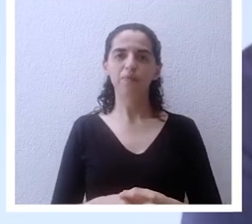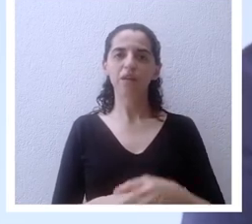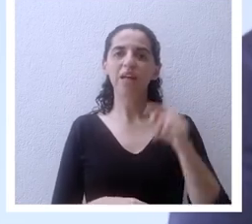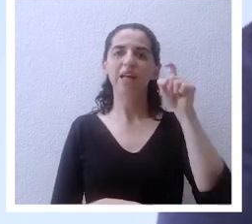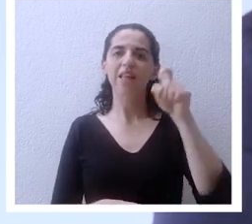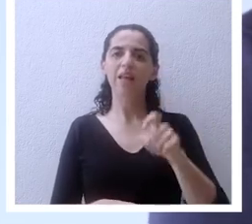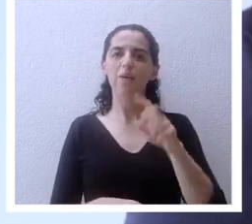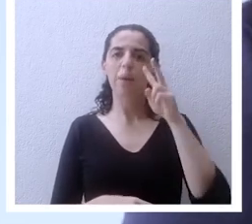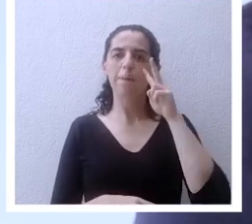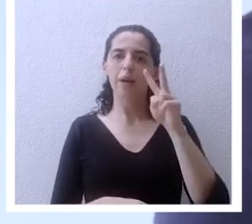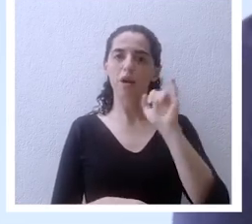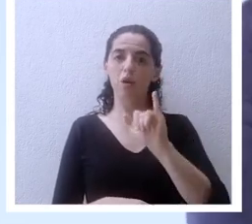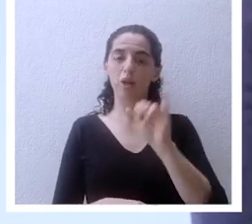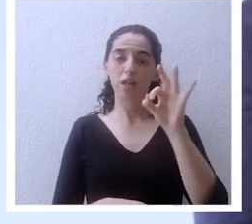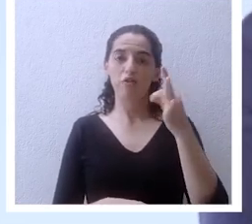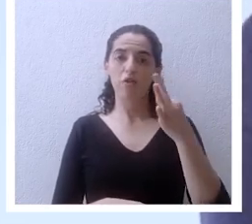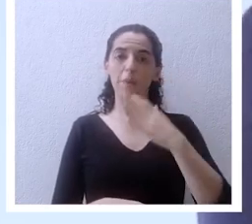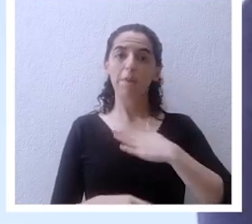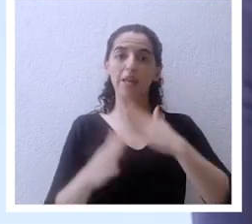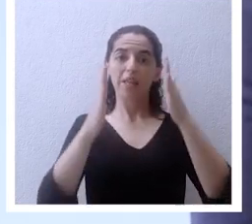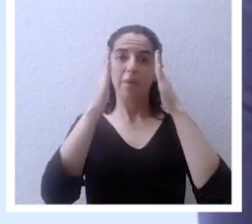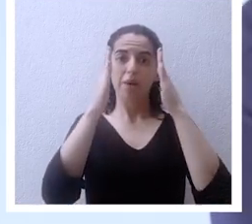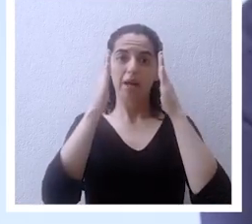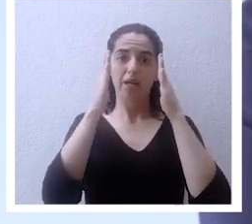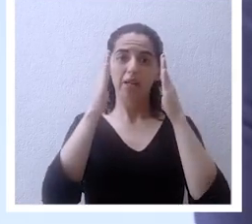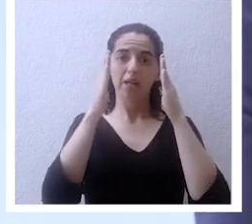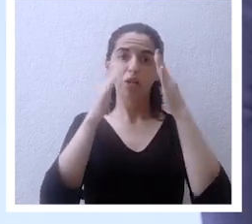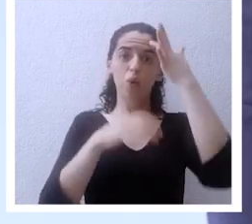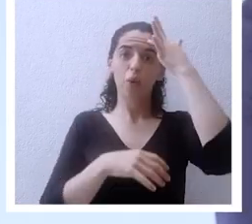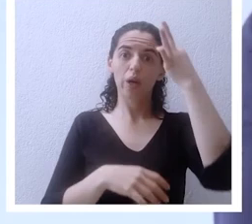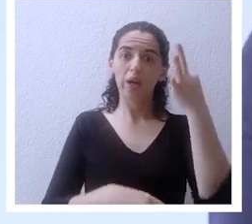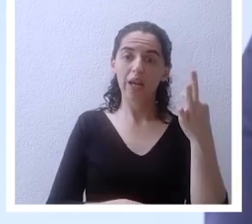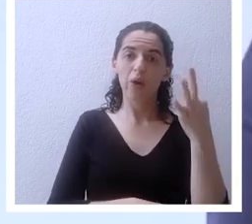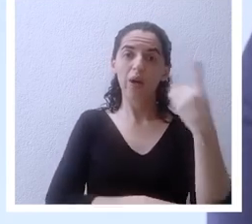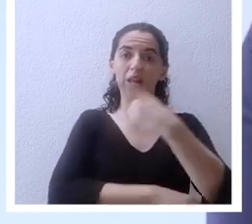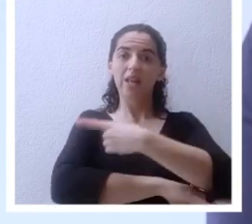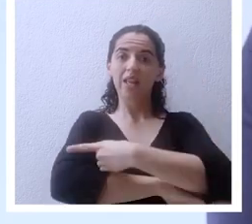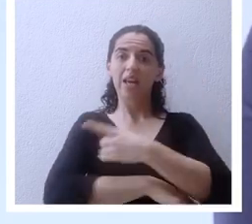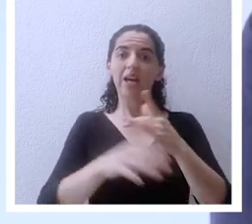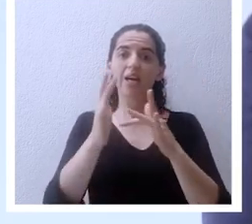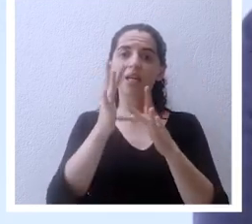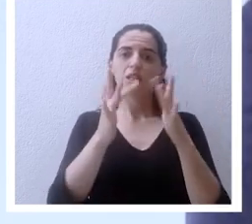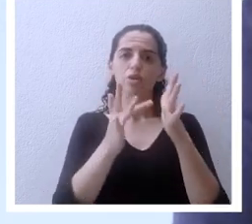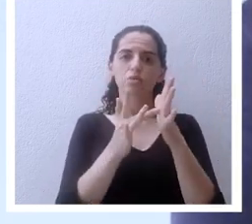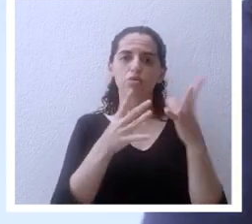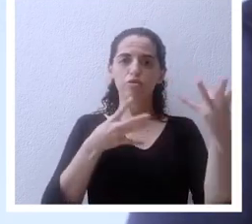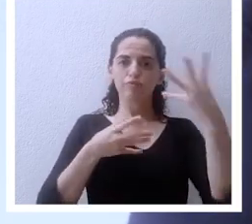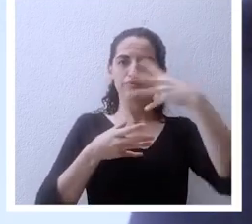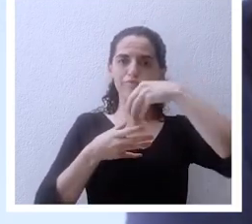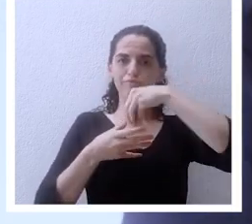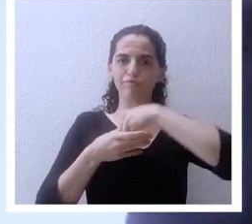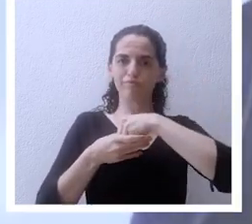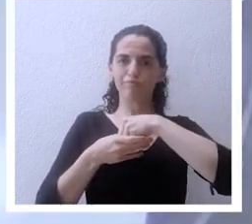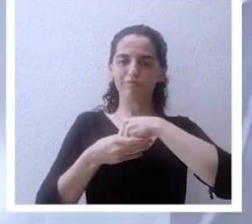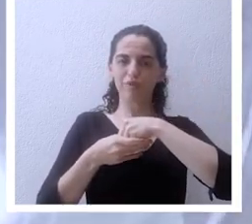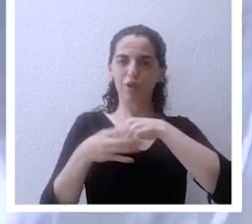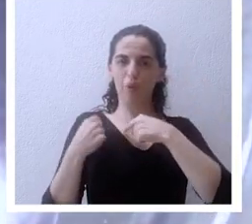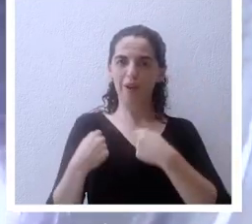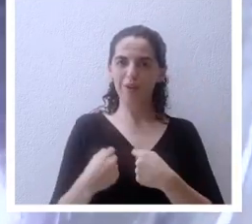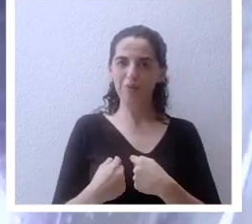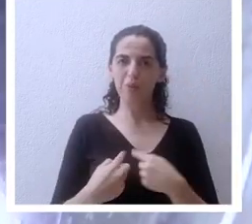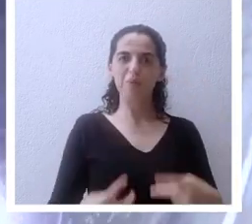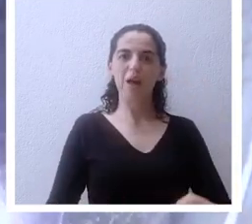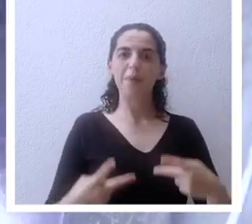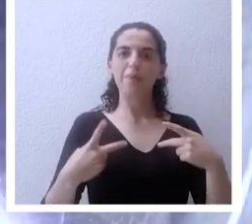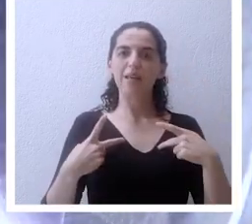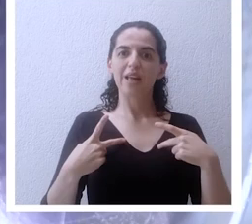esta manera y a mí me llama mucho la atención, creo que el día que Jesús vino a nuestras vidas volvimos a nacer volvimos